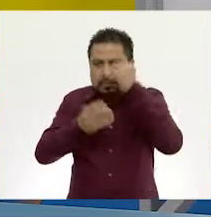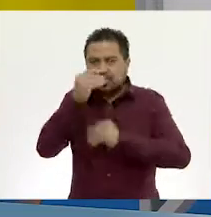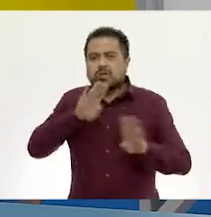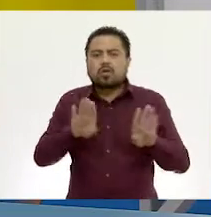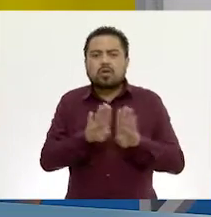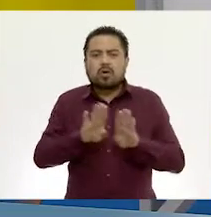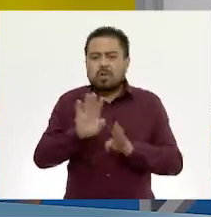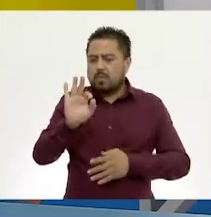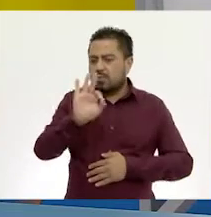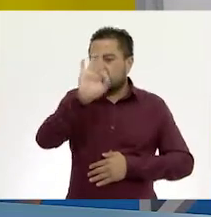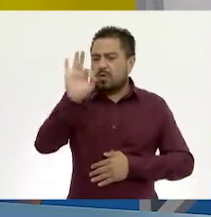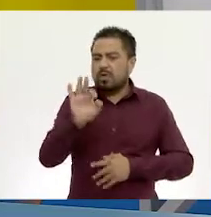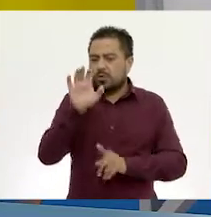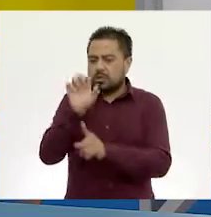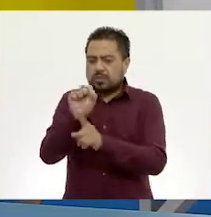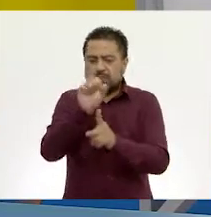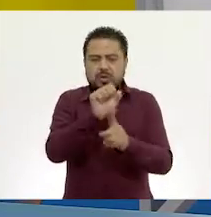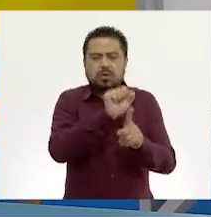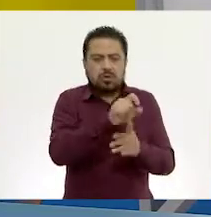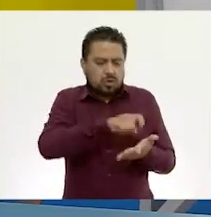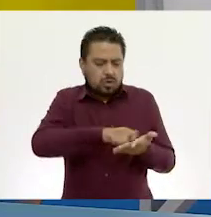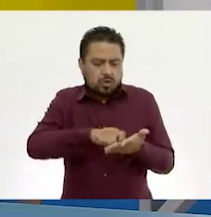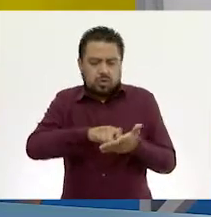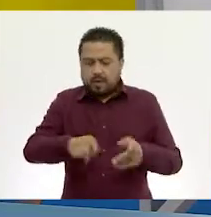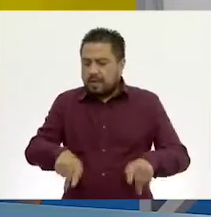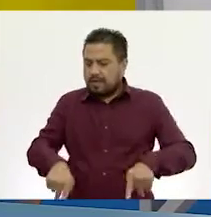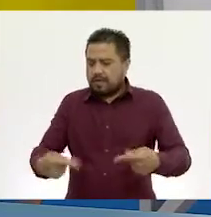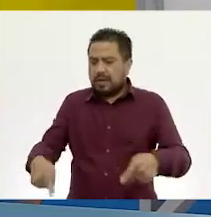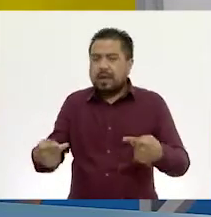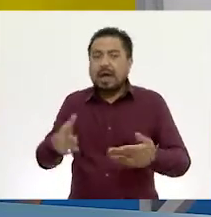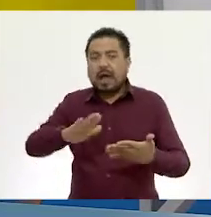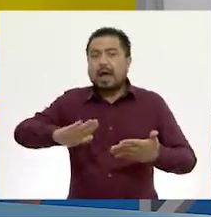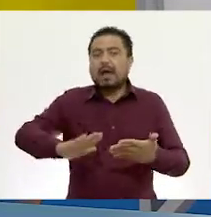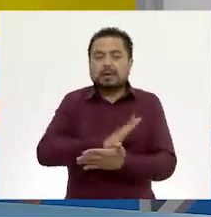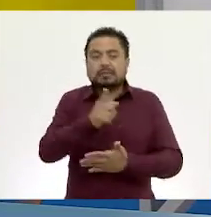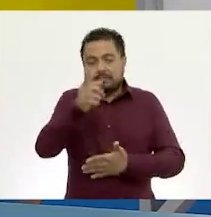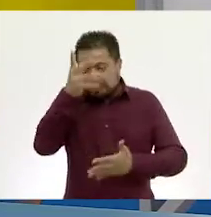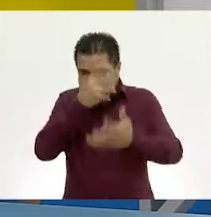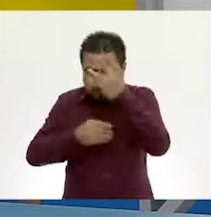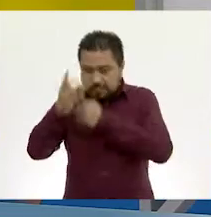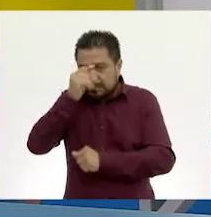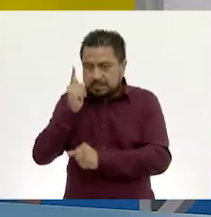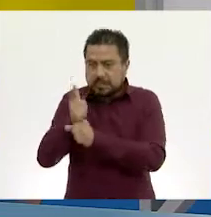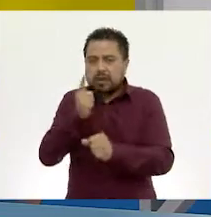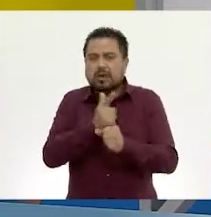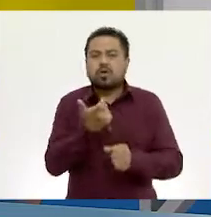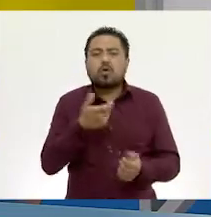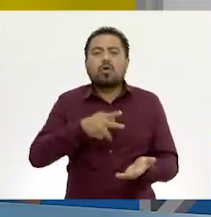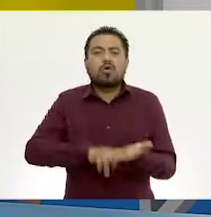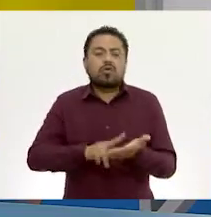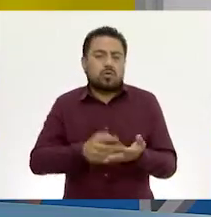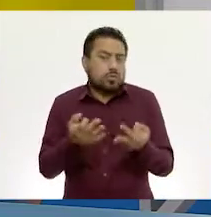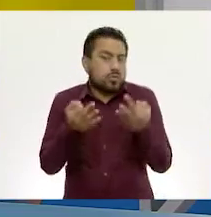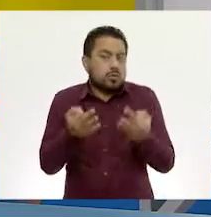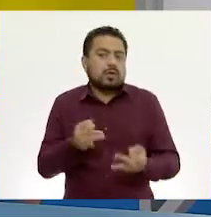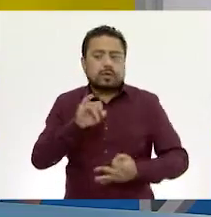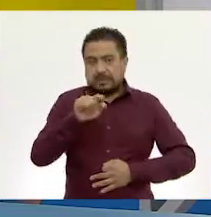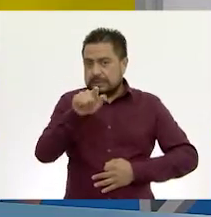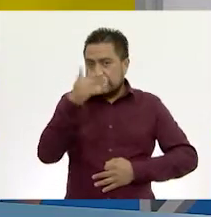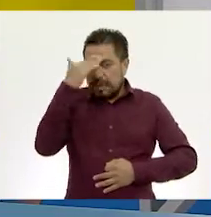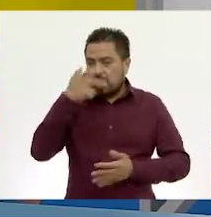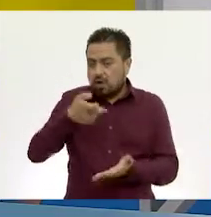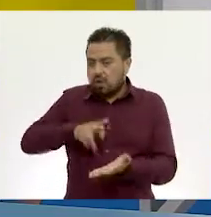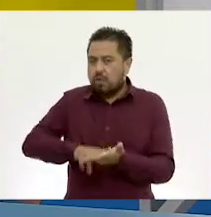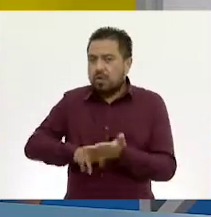calcular el tanto por ciento en situaciones de compra y venta. Pero además también aprenderemos a encontrar el precio original si sabemos el